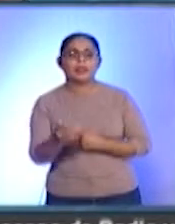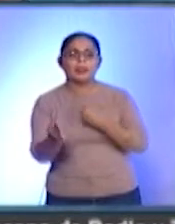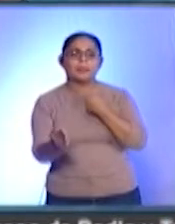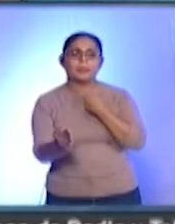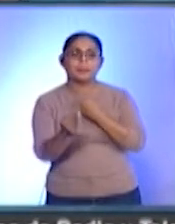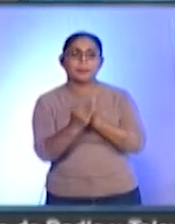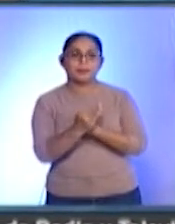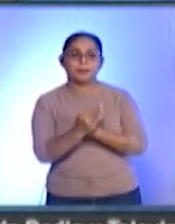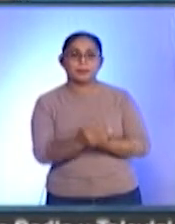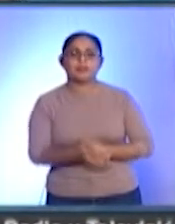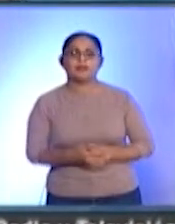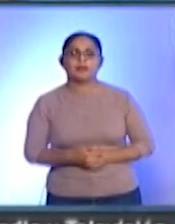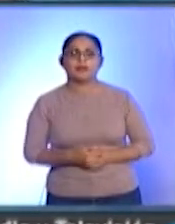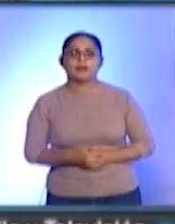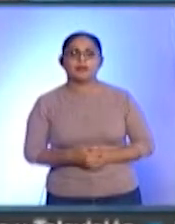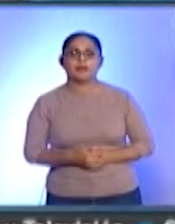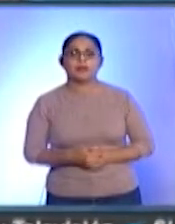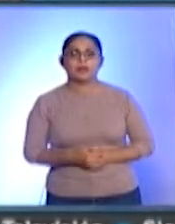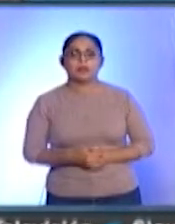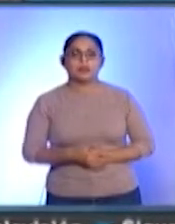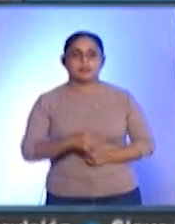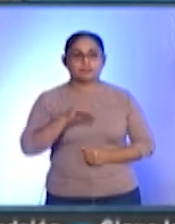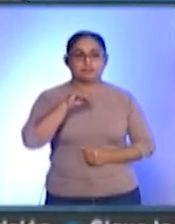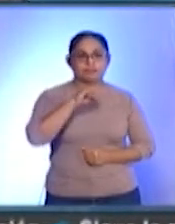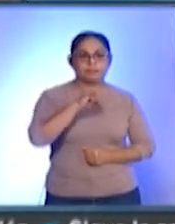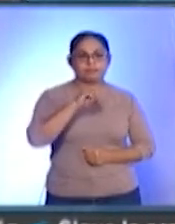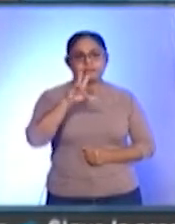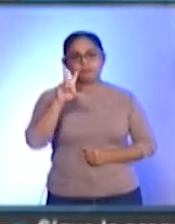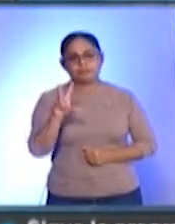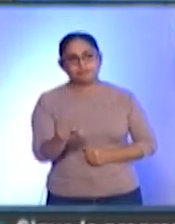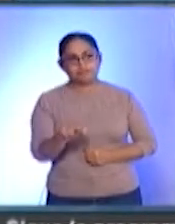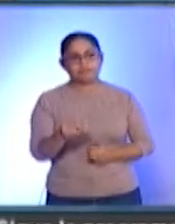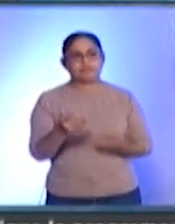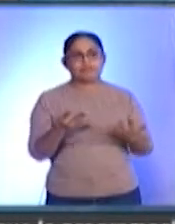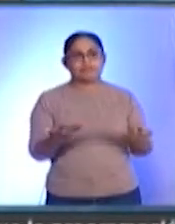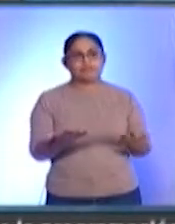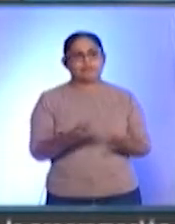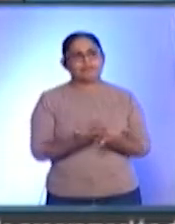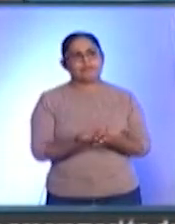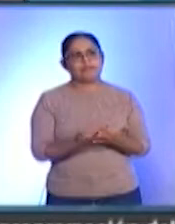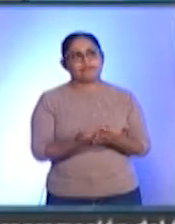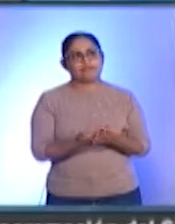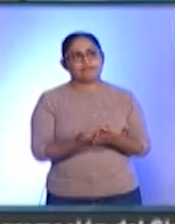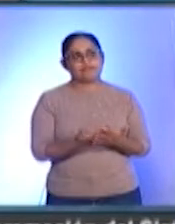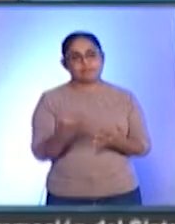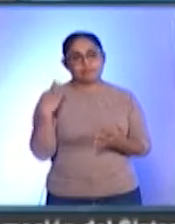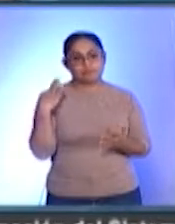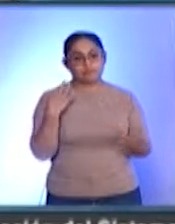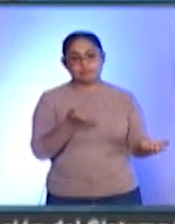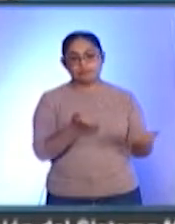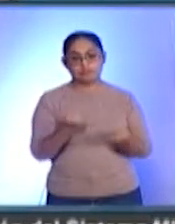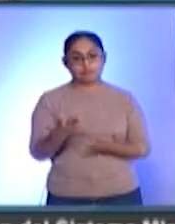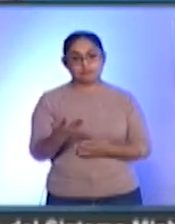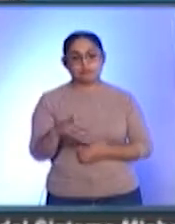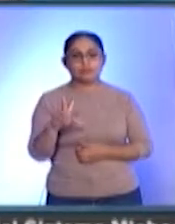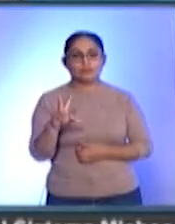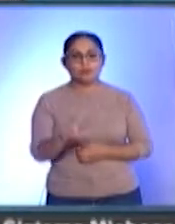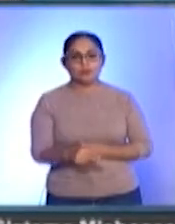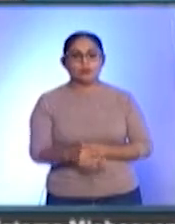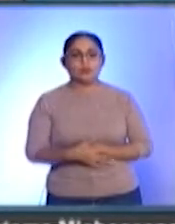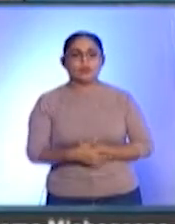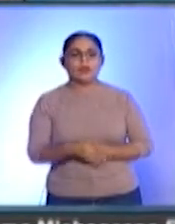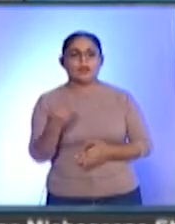no dependemos en su momento hasta la llegada de la vacuna, sino de pronto entre alguna